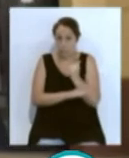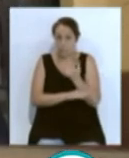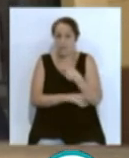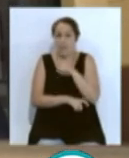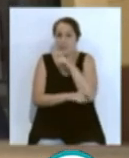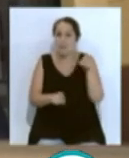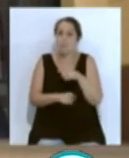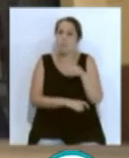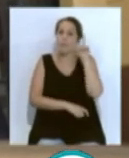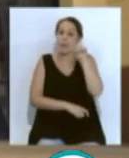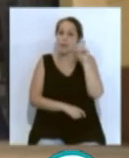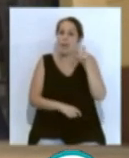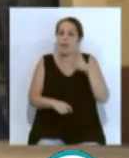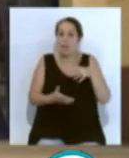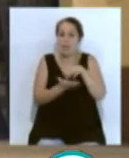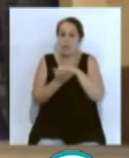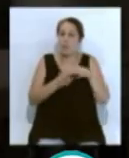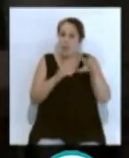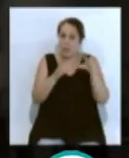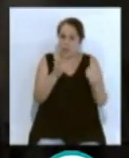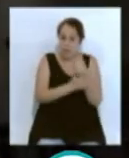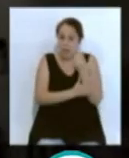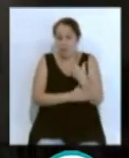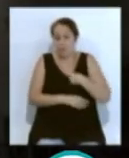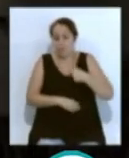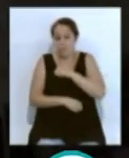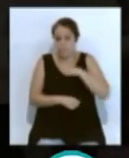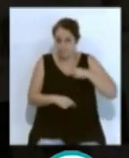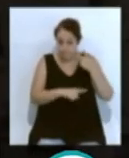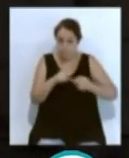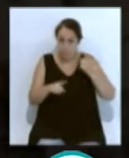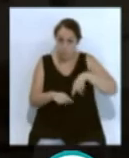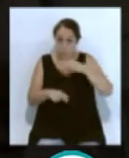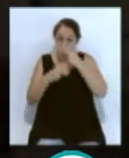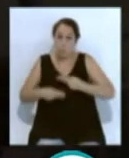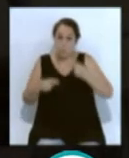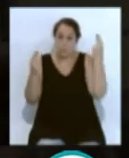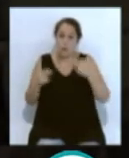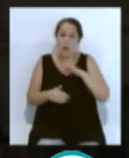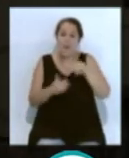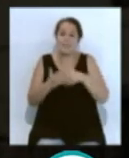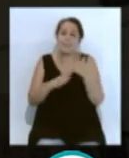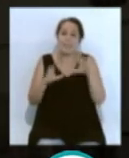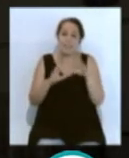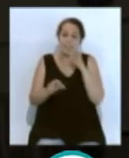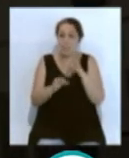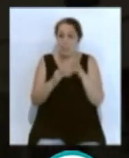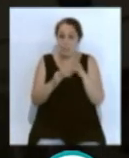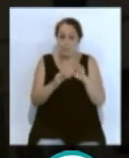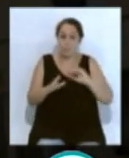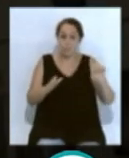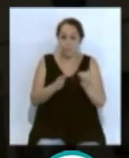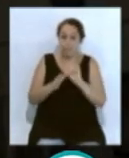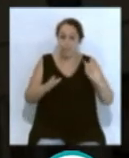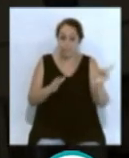profesionales de diez centros por día, tanto concertados como públicos, los que pasarán hasta el próximo día 10 de septiembre por las